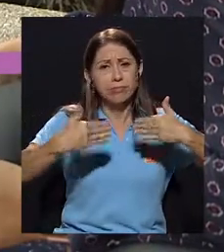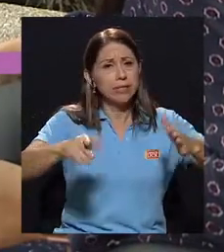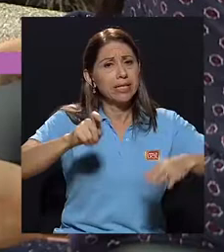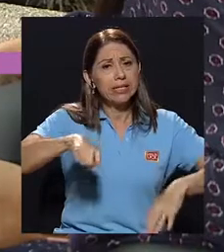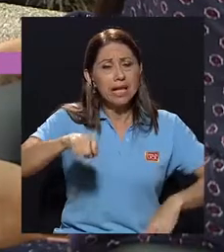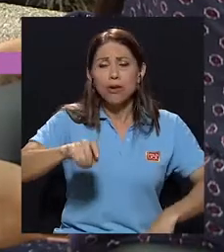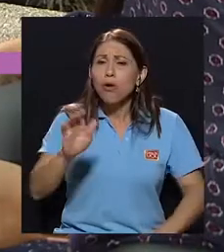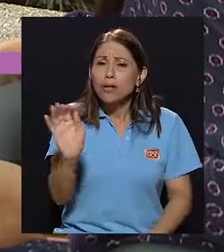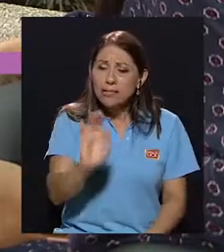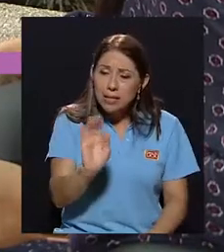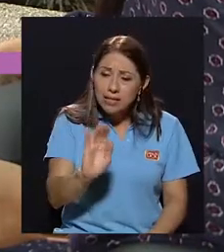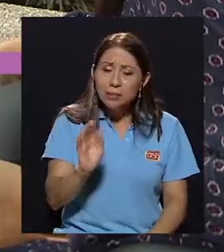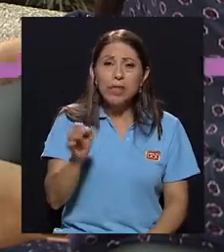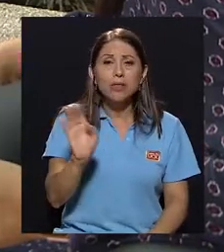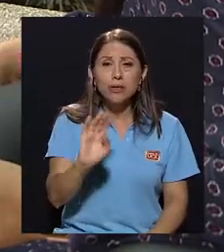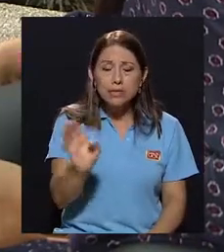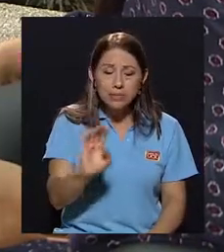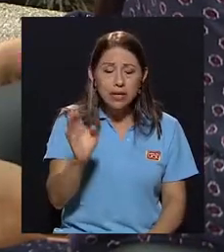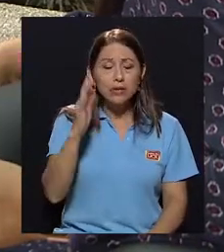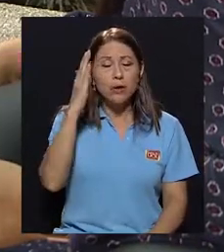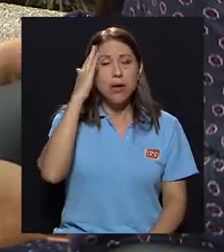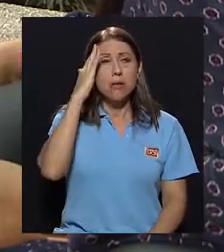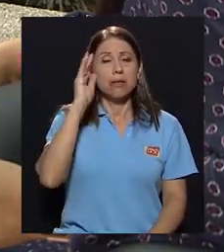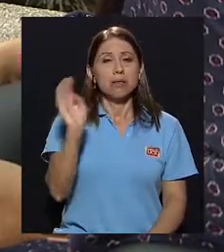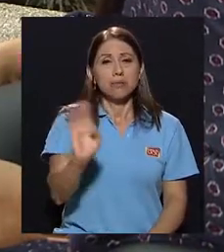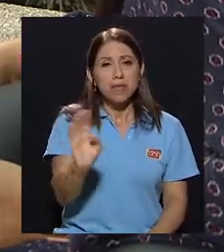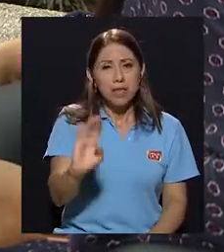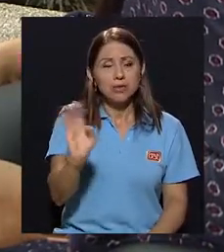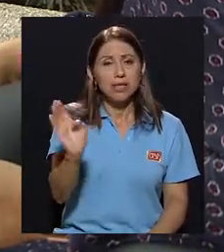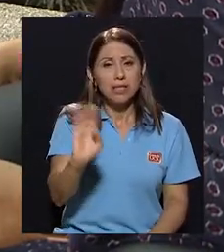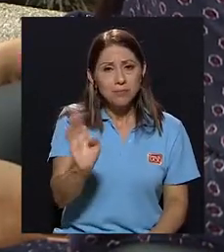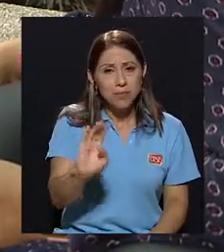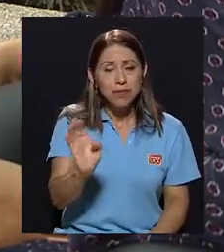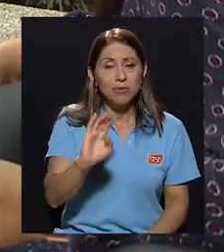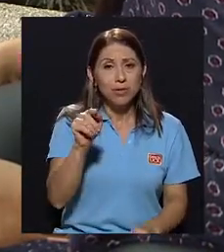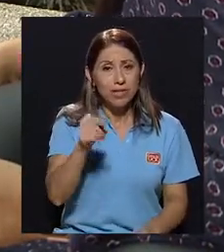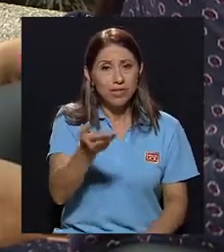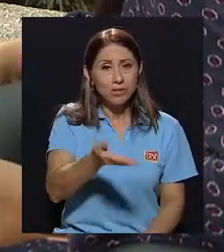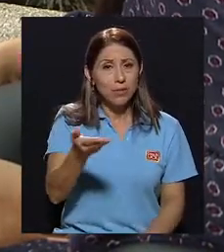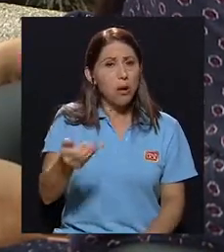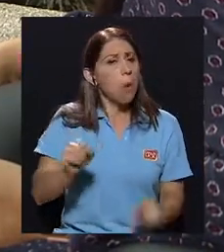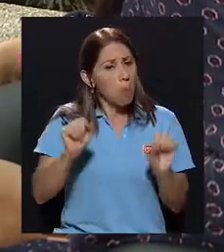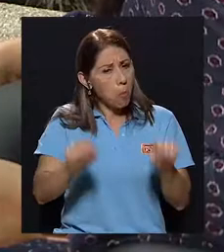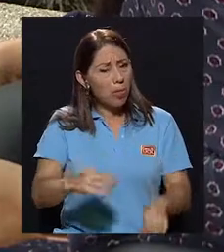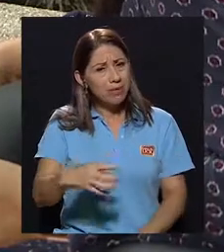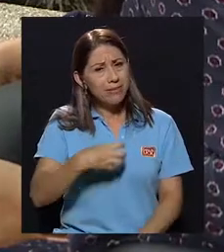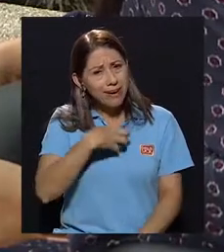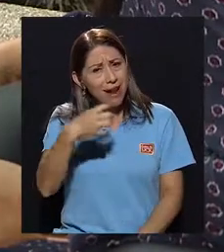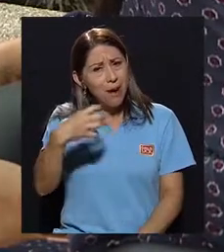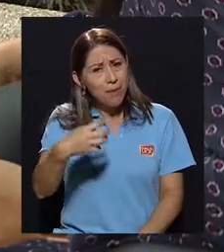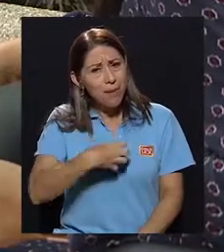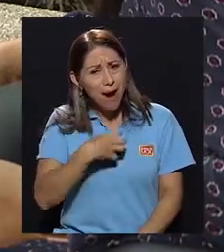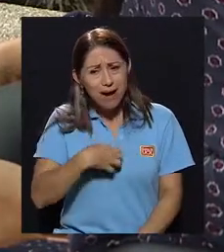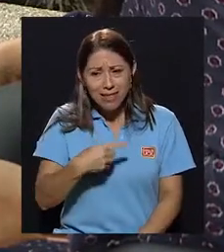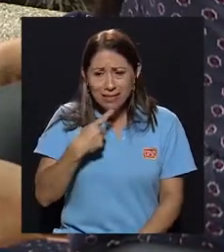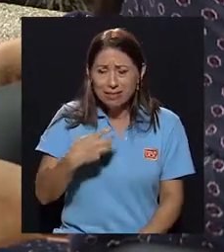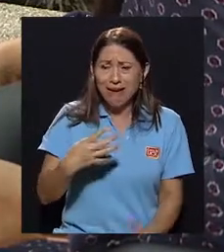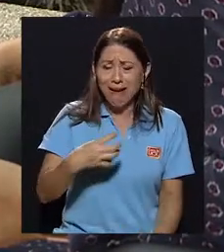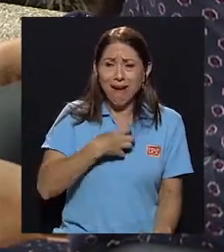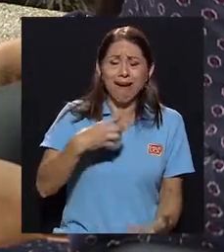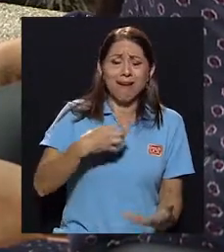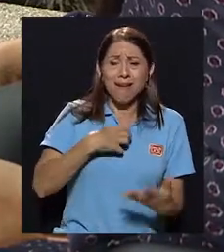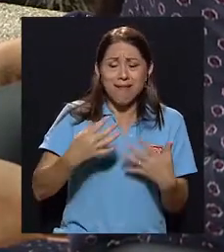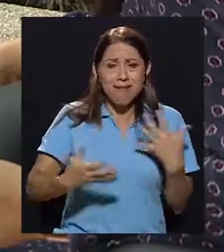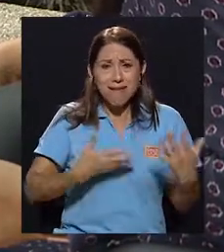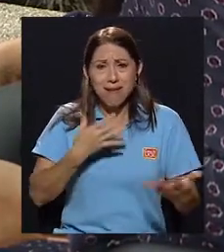necesario despedirse, estar despidiéndose constantemente de ese objeto, reclamarle, reclamarle, decirle, hablarle,